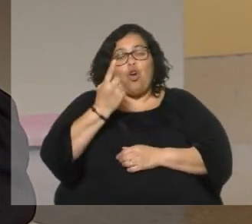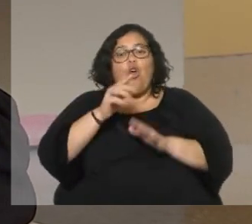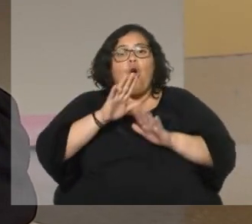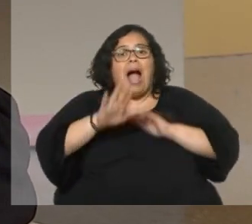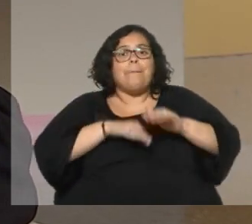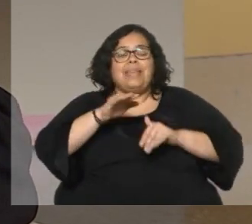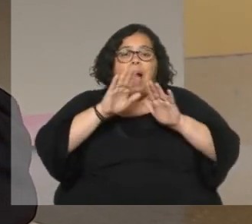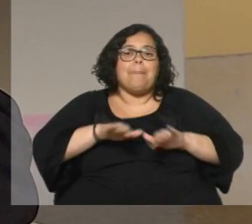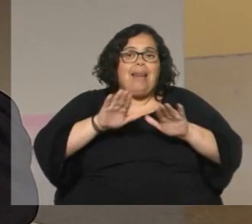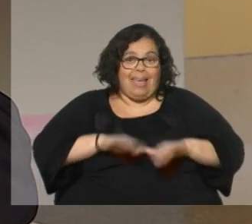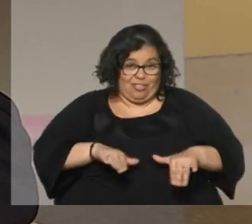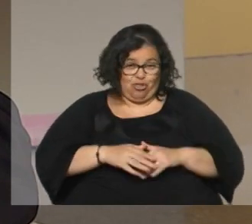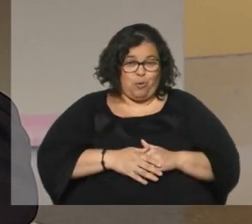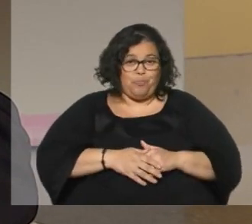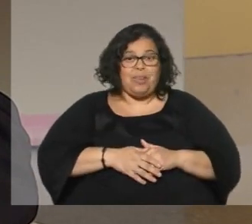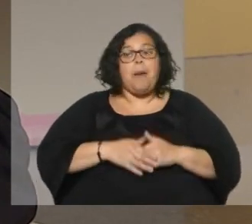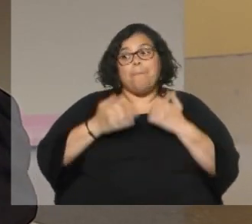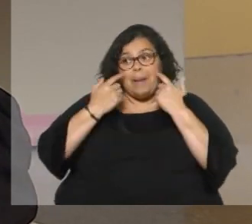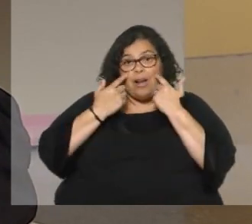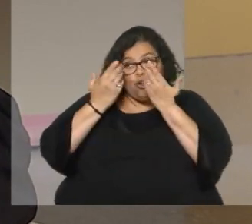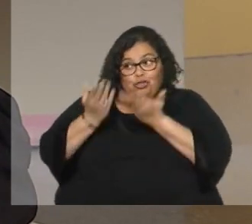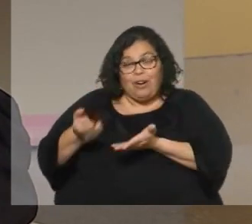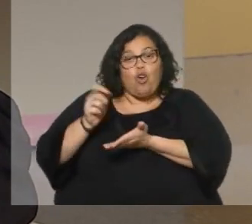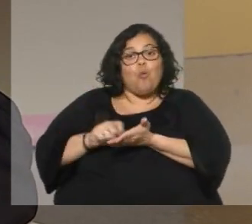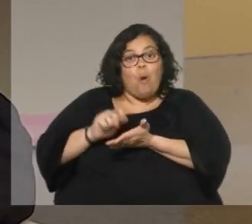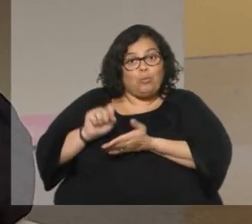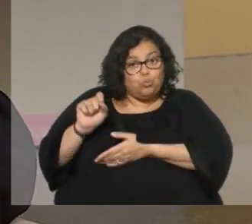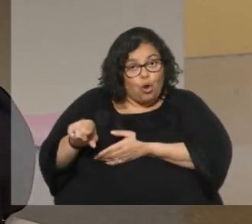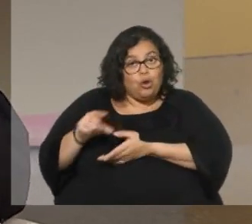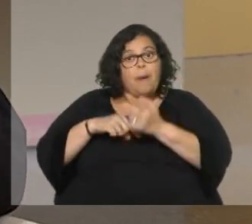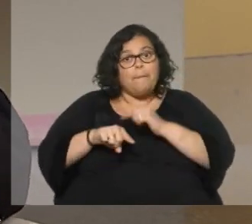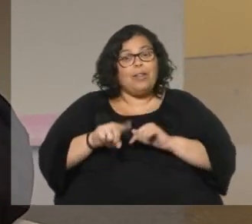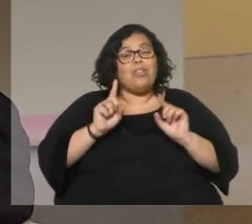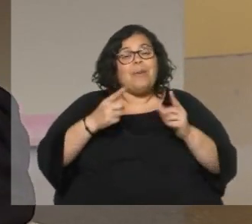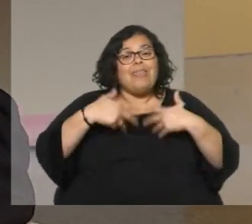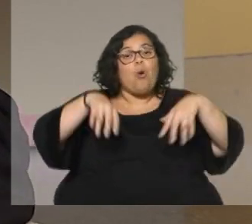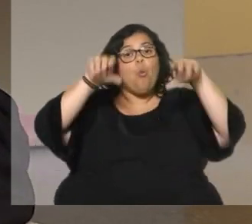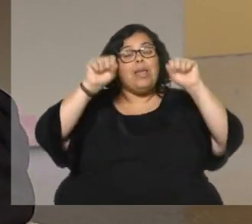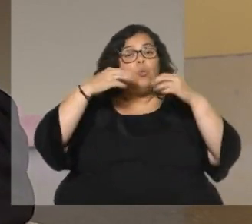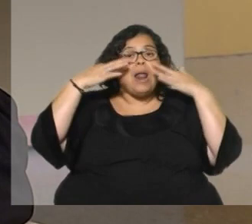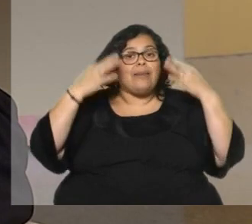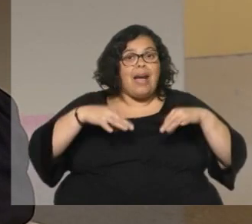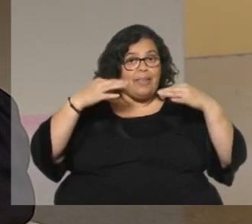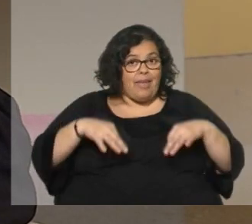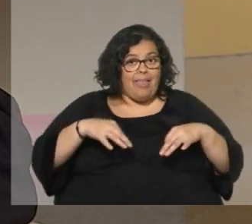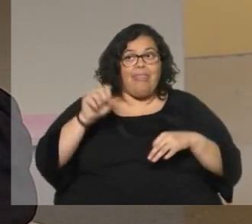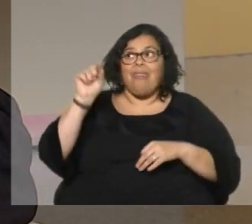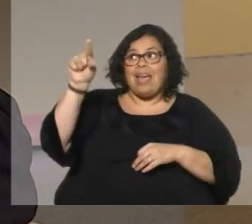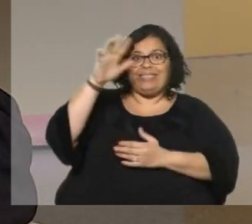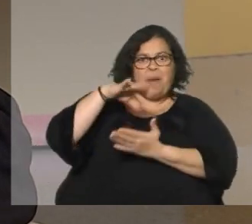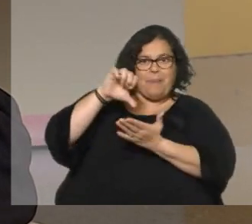descubrir no solo a él a Martinis como autor sino descubrir una realidad que pocos conocen que es como la realidad de Croacia